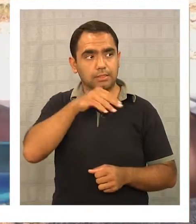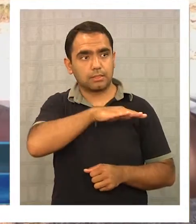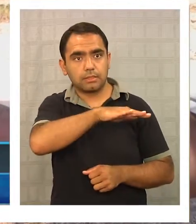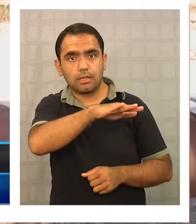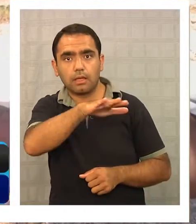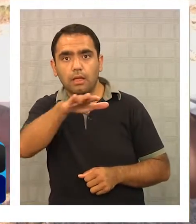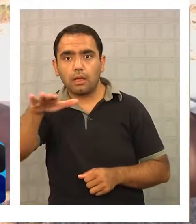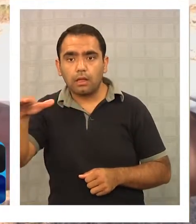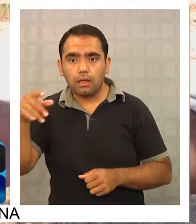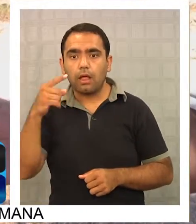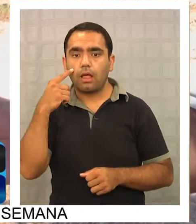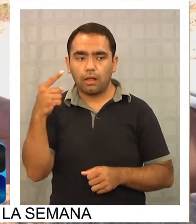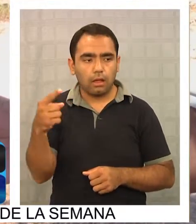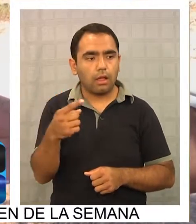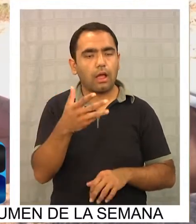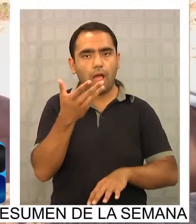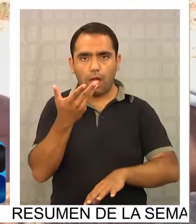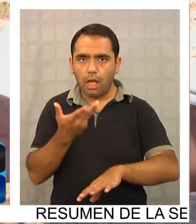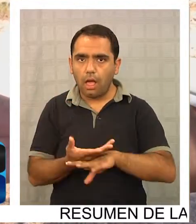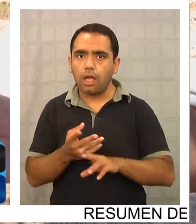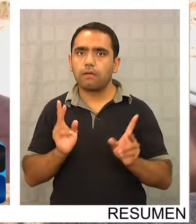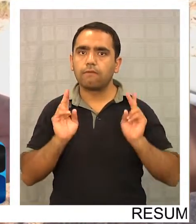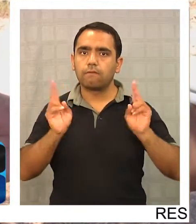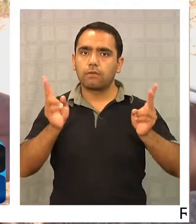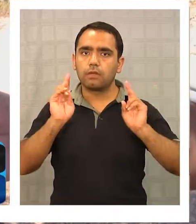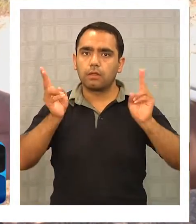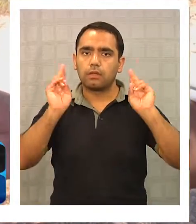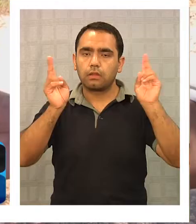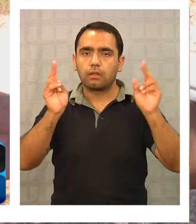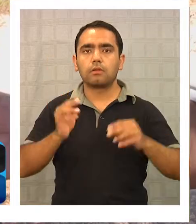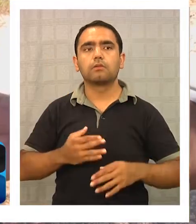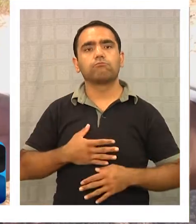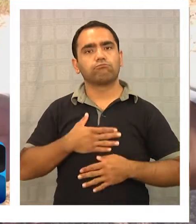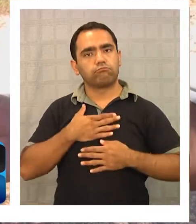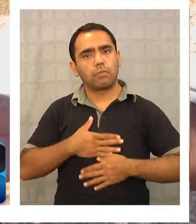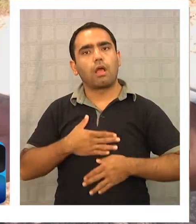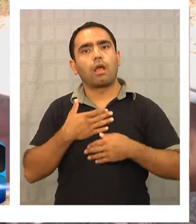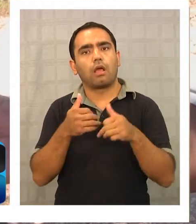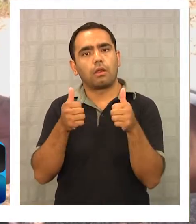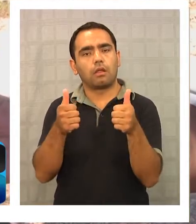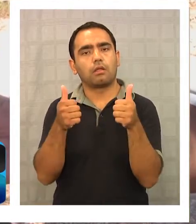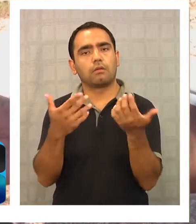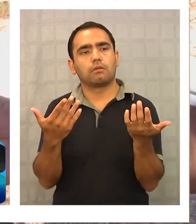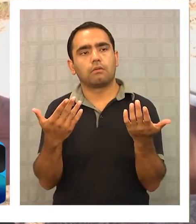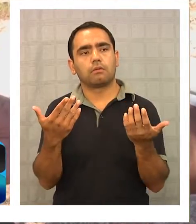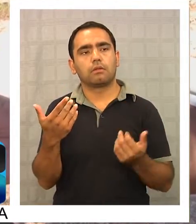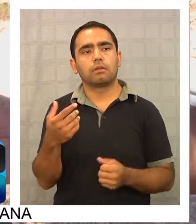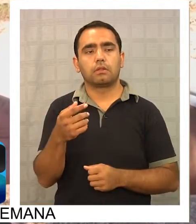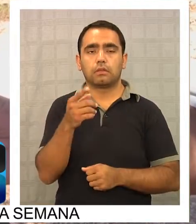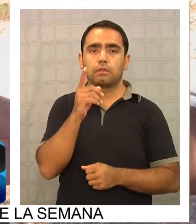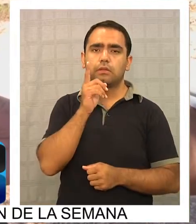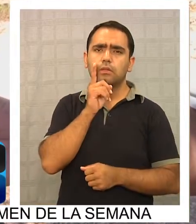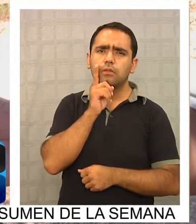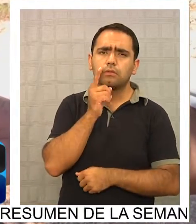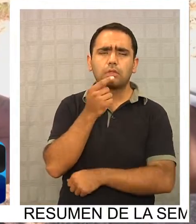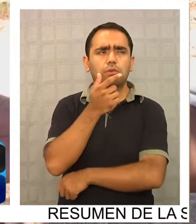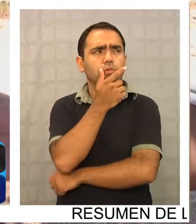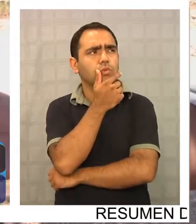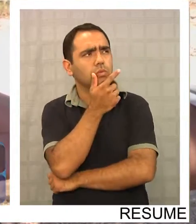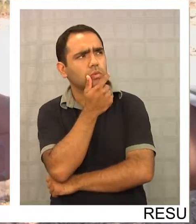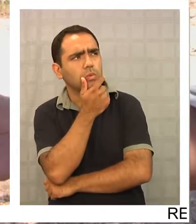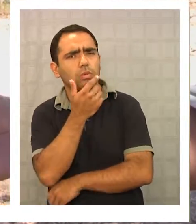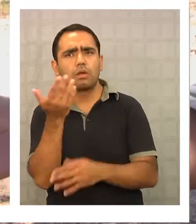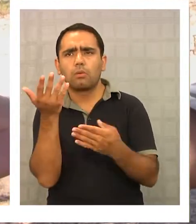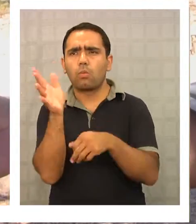del desierto y te encuentras con que hay algo de vida, que eso siempre es agradable. Y tenía